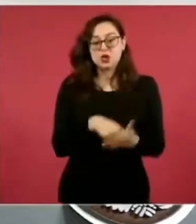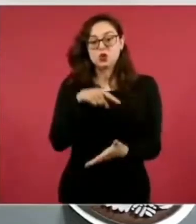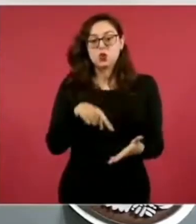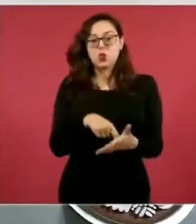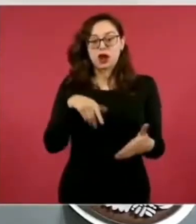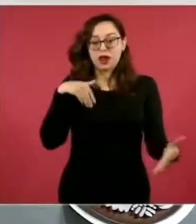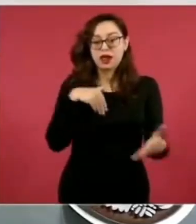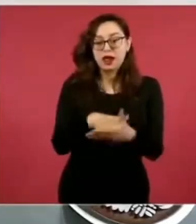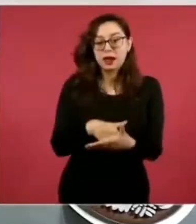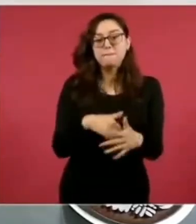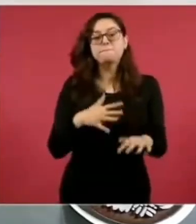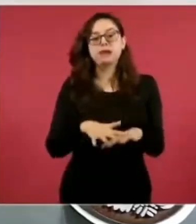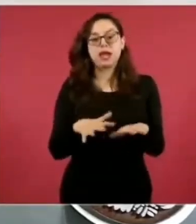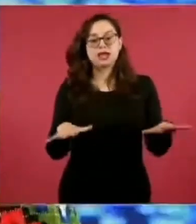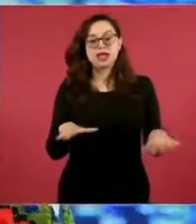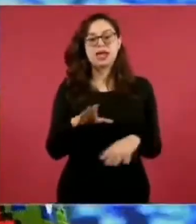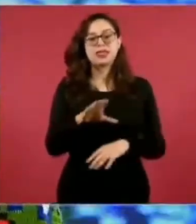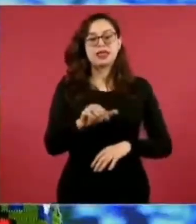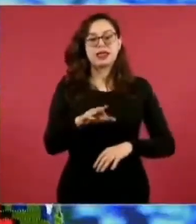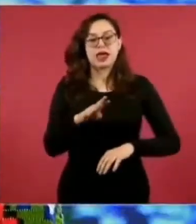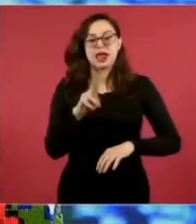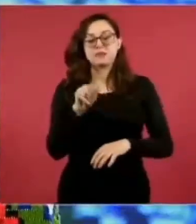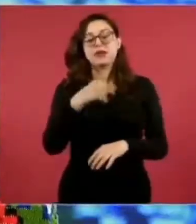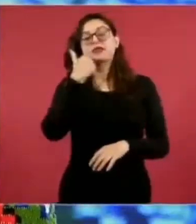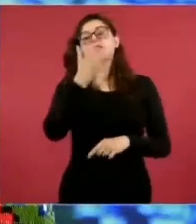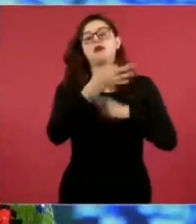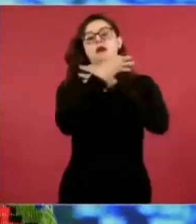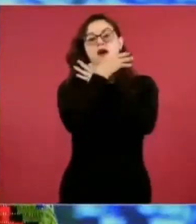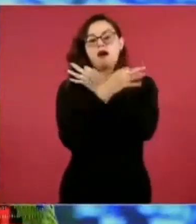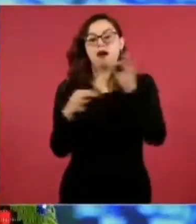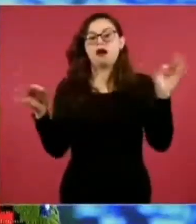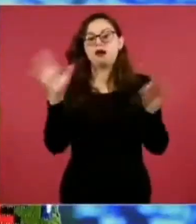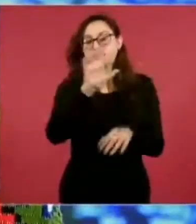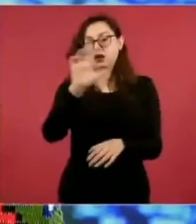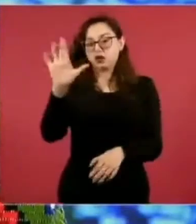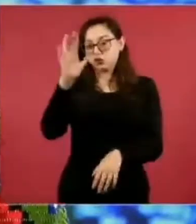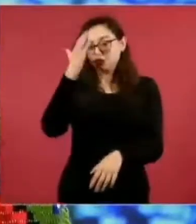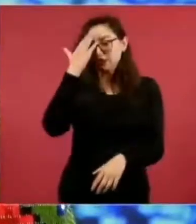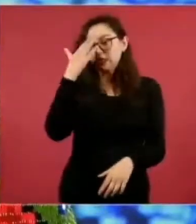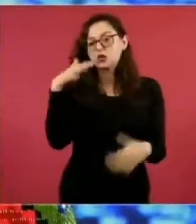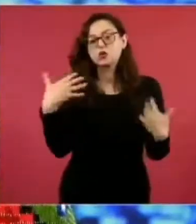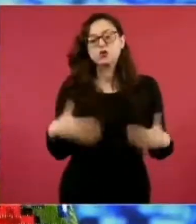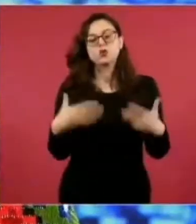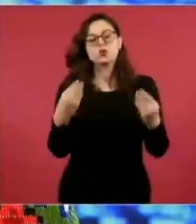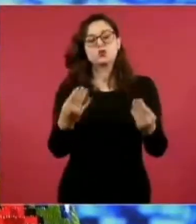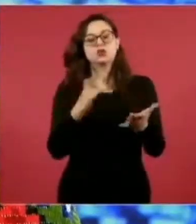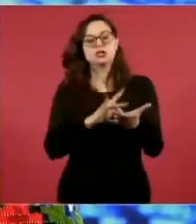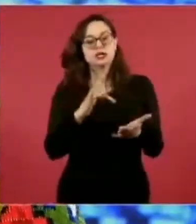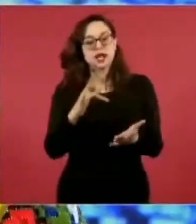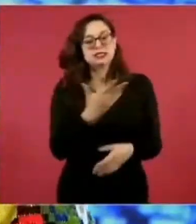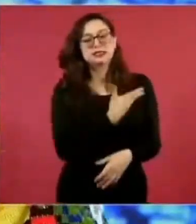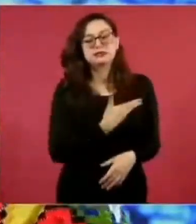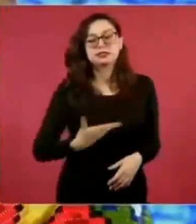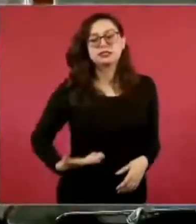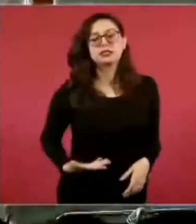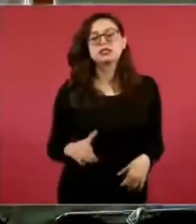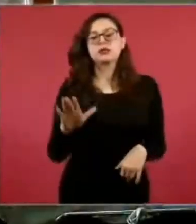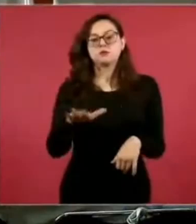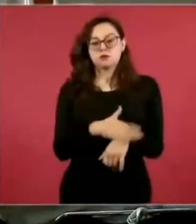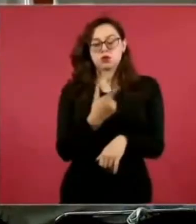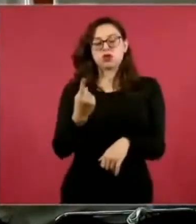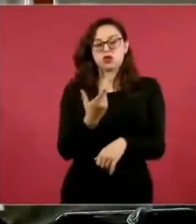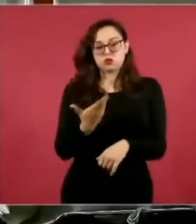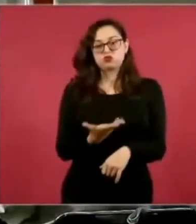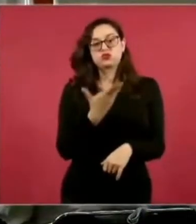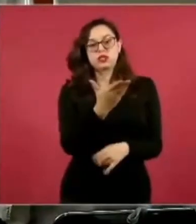hablar de Playa del Carmen. Hoy quiero hacer público un reconocimiento y un agradecimiento, señor presidente, por la decisión